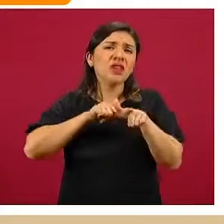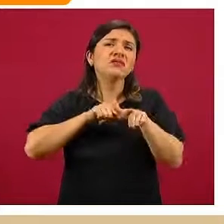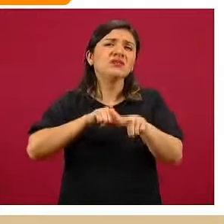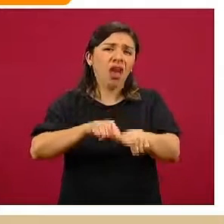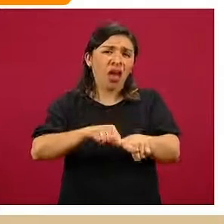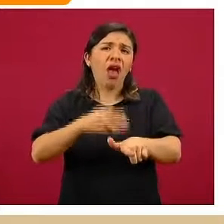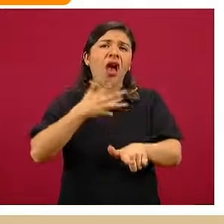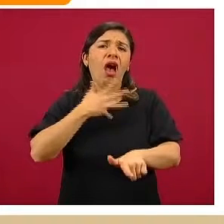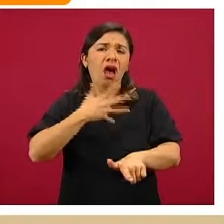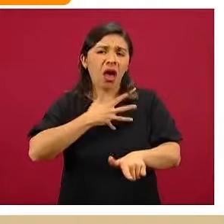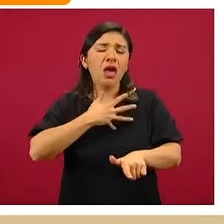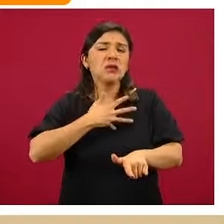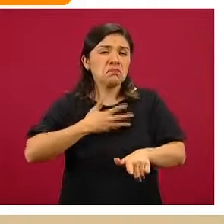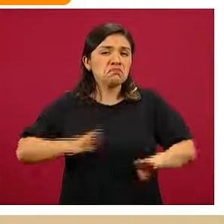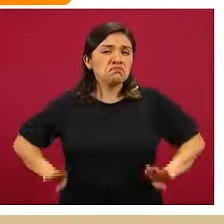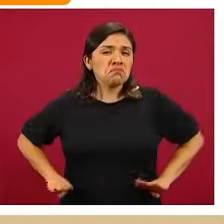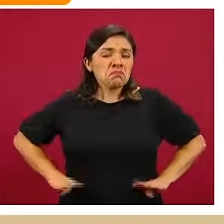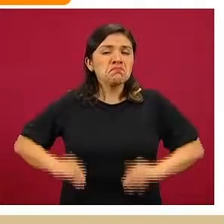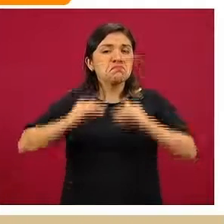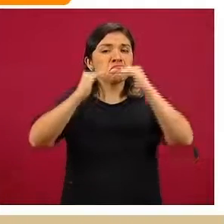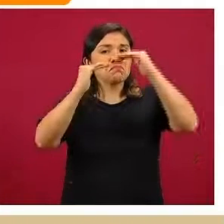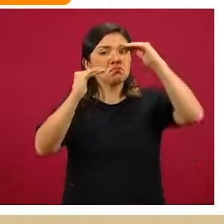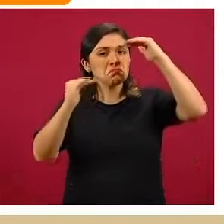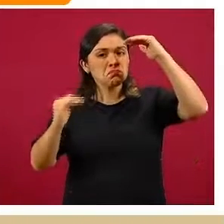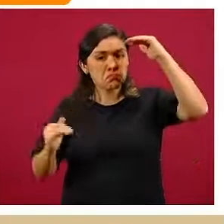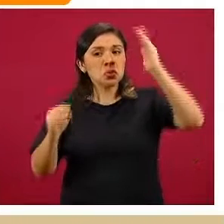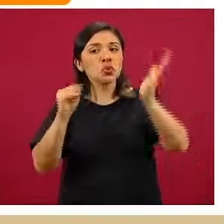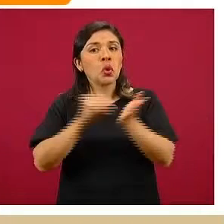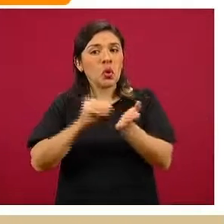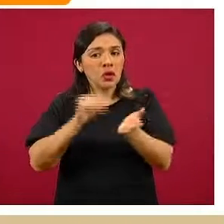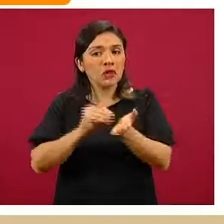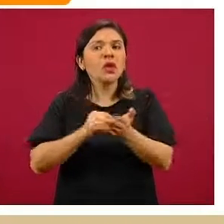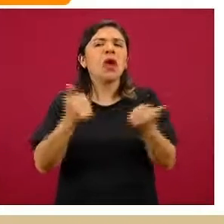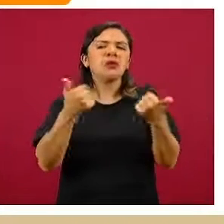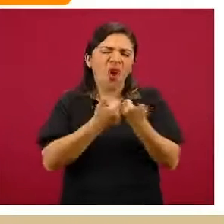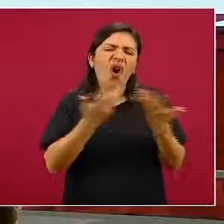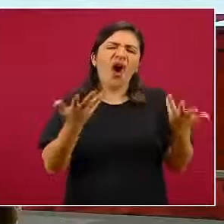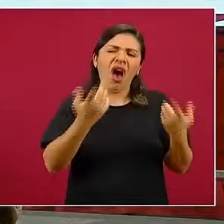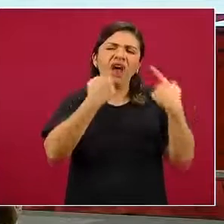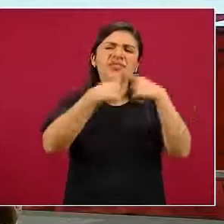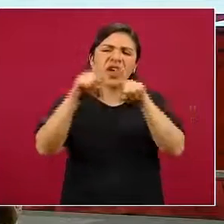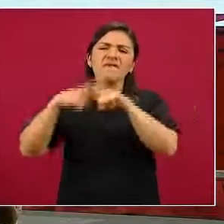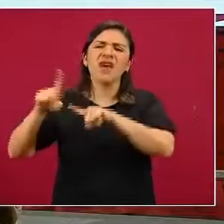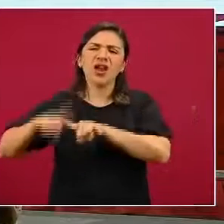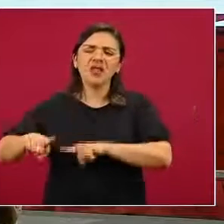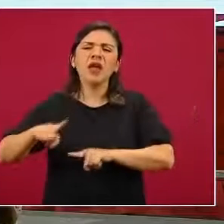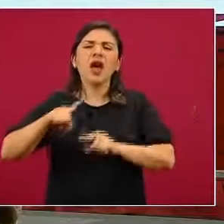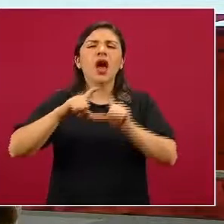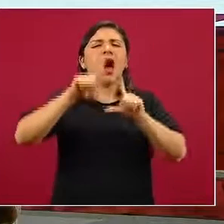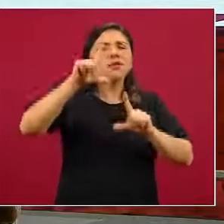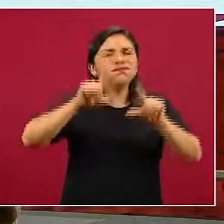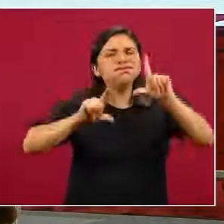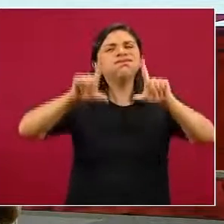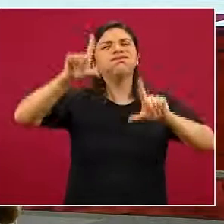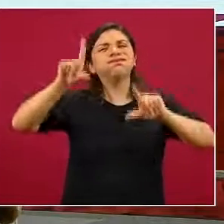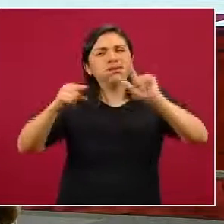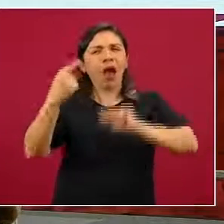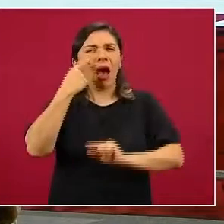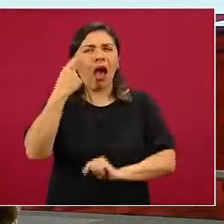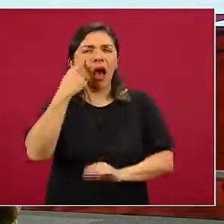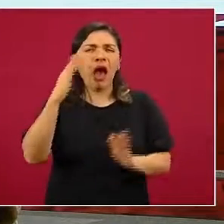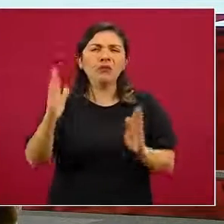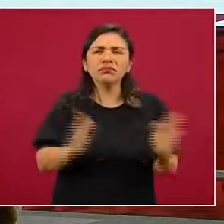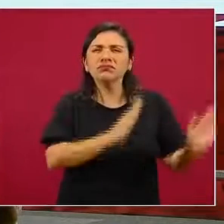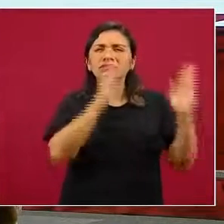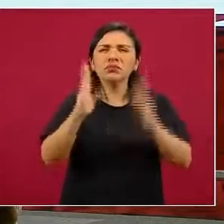con esta tendencia de tipo descendente, con las diferentes disminuciones que ha tenido semana